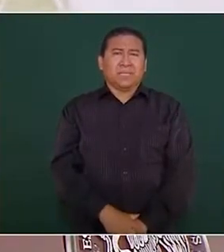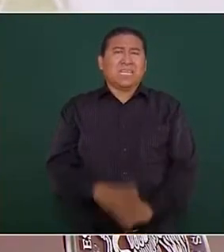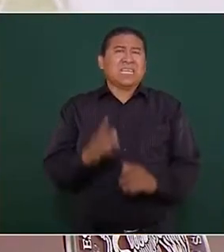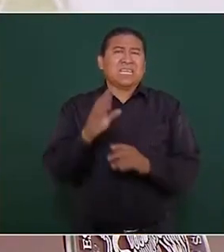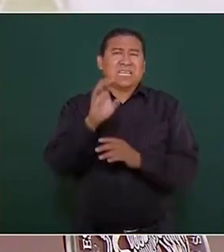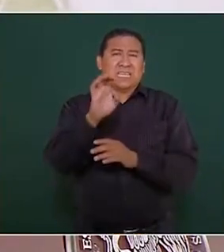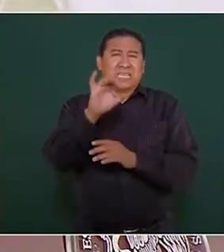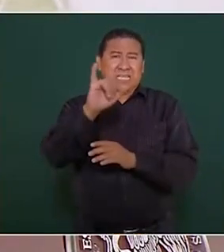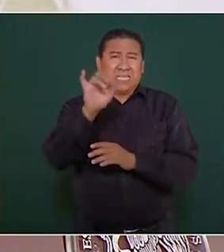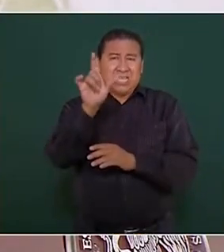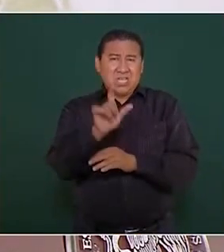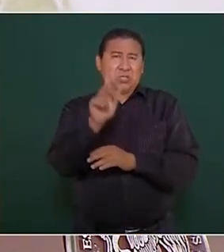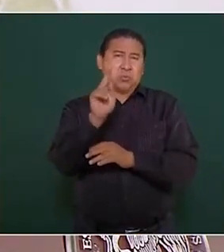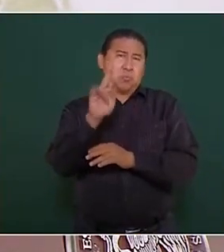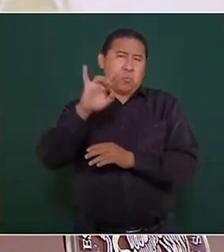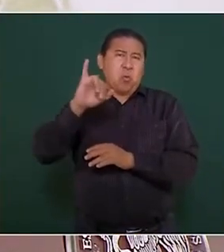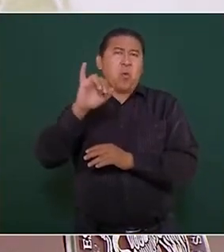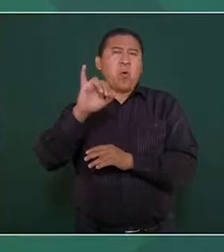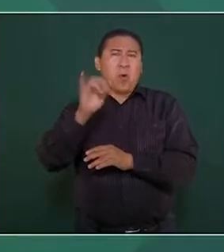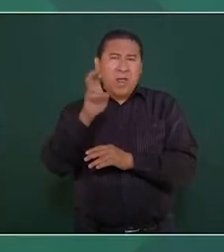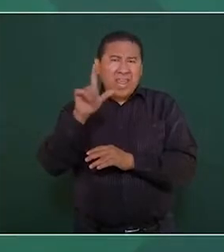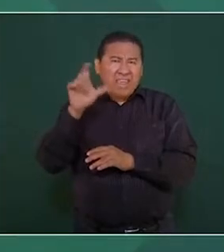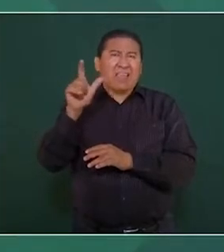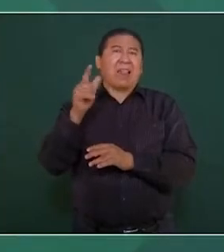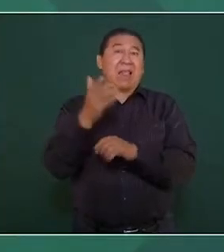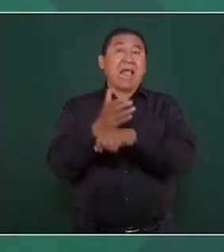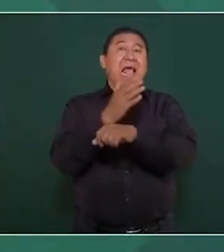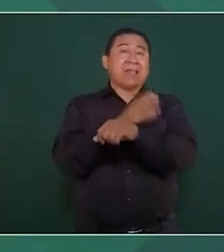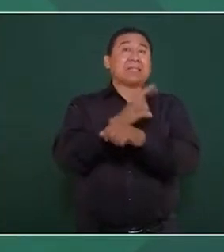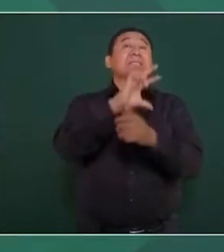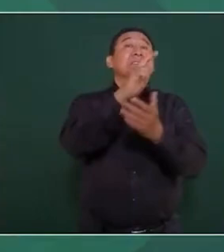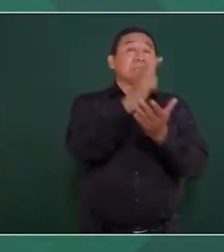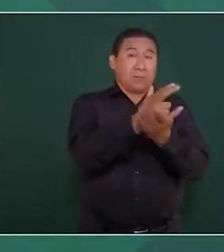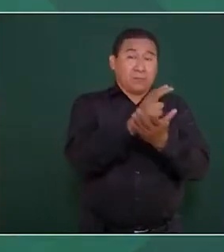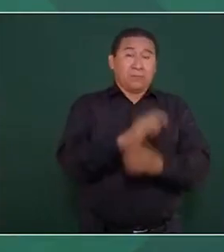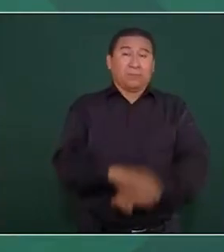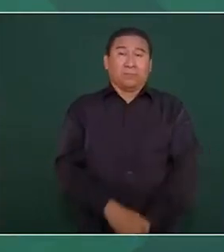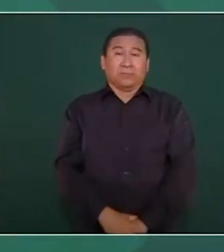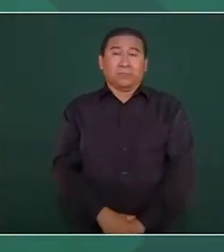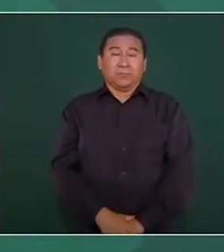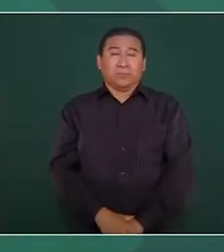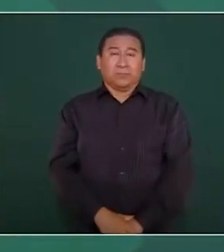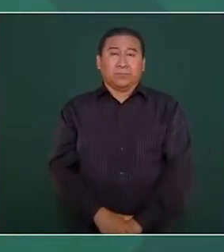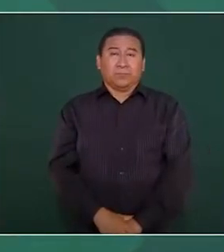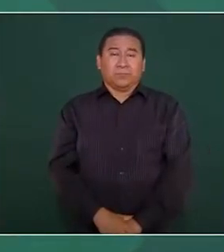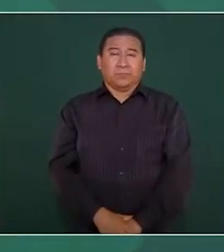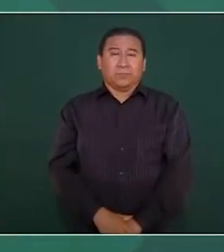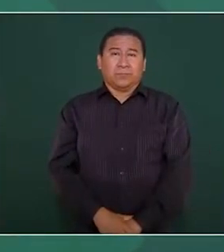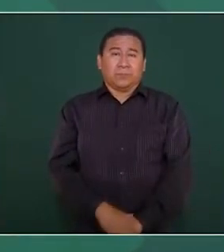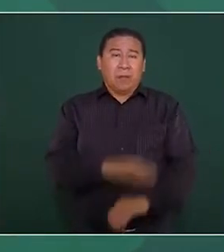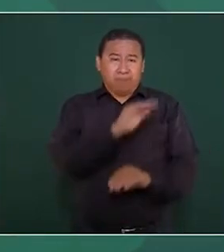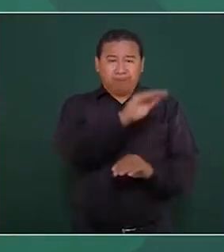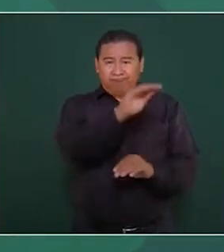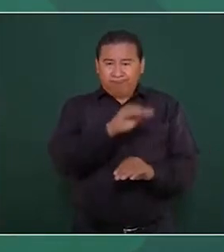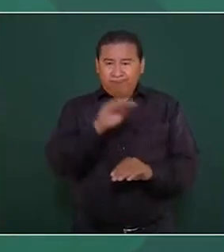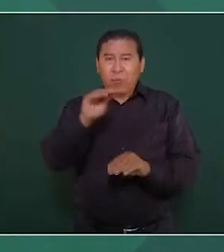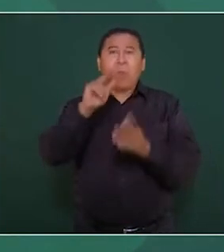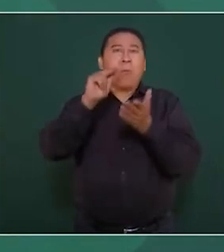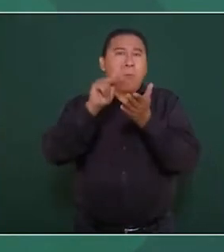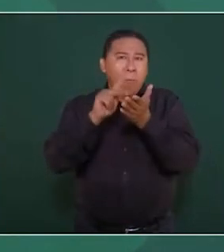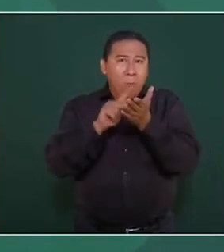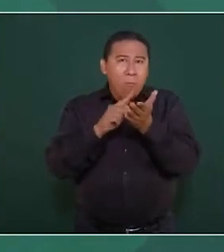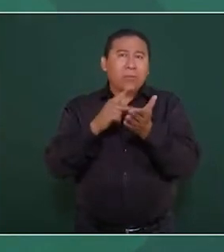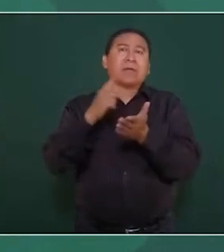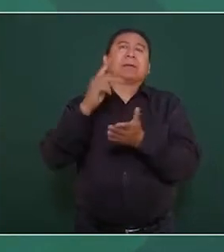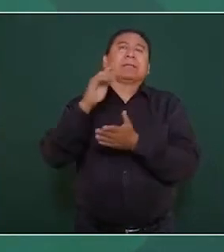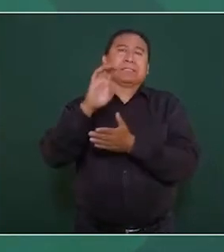Xpujil. Bueno, antes, Chetumal y de nuevo a